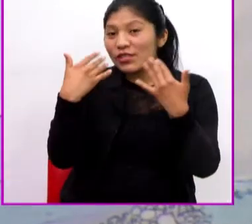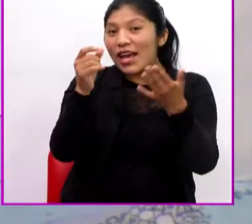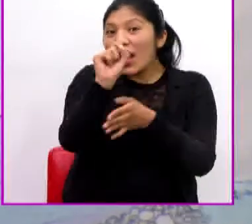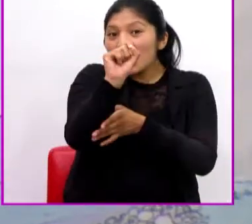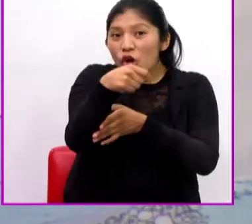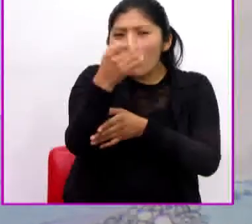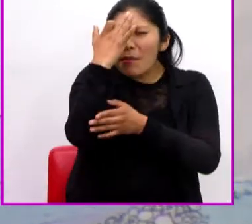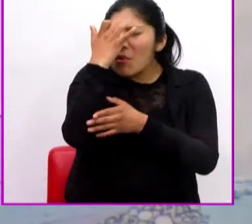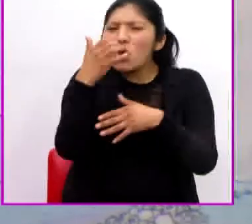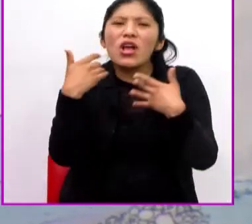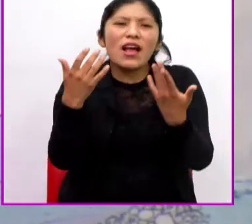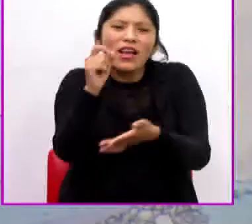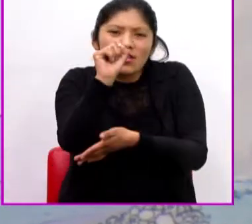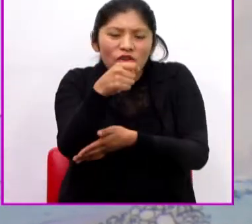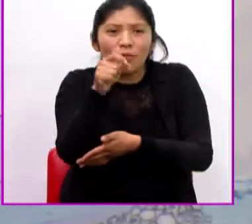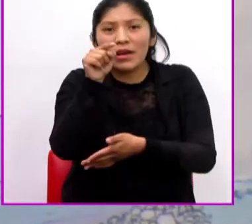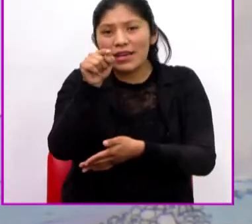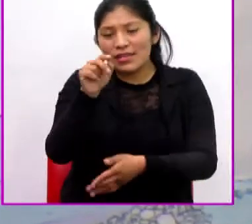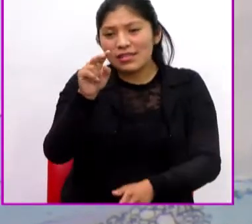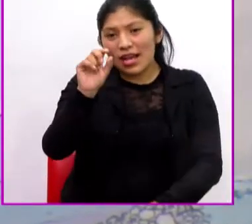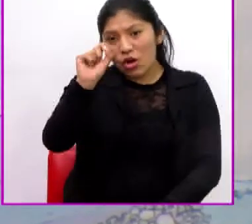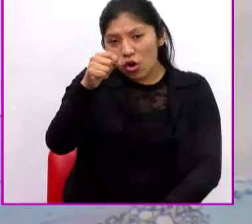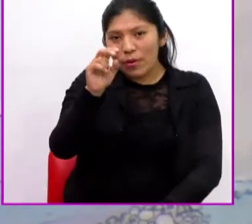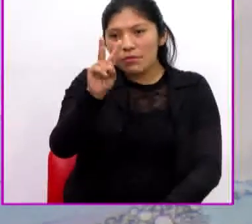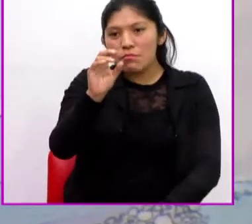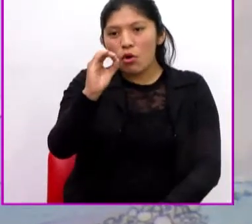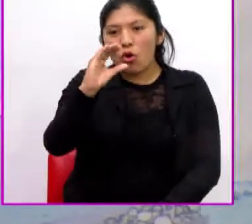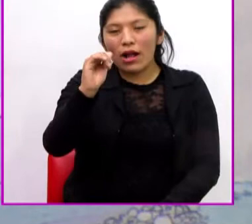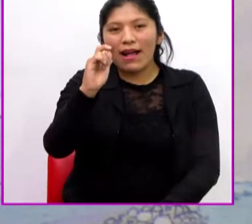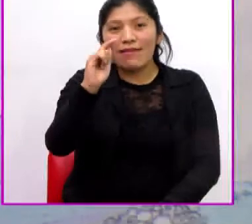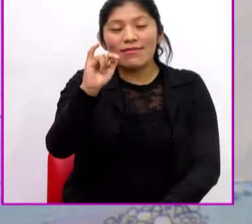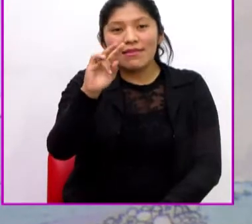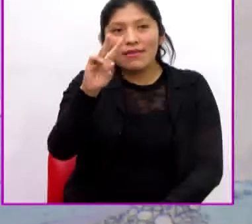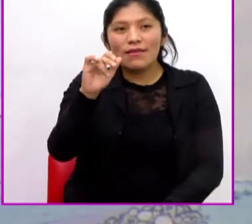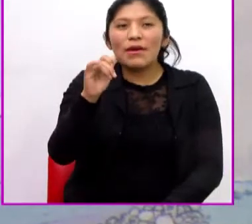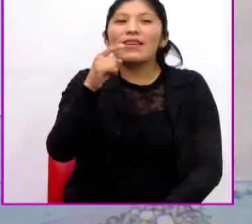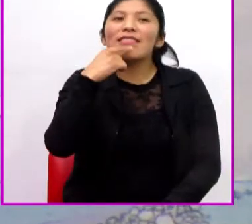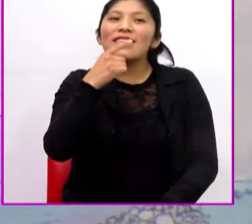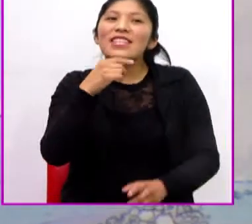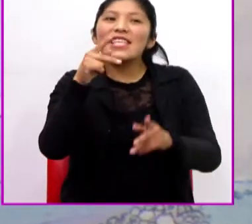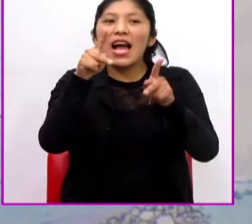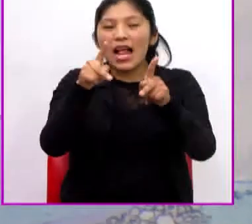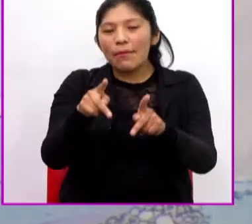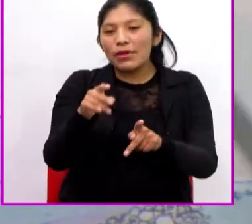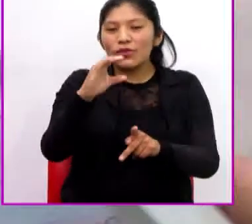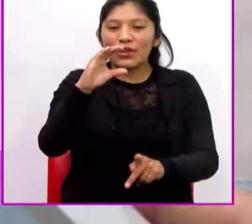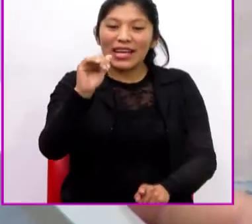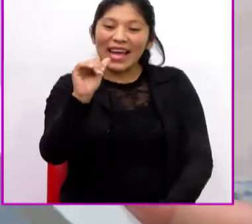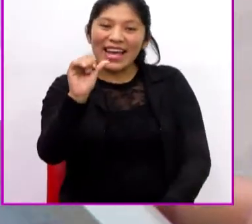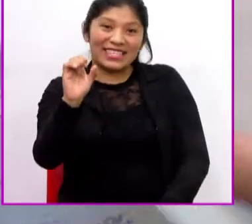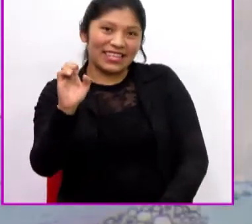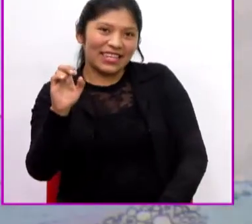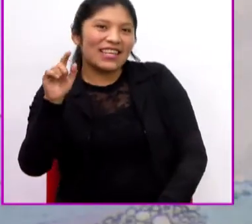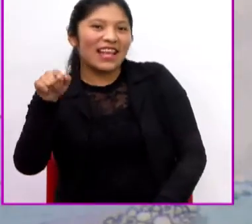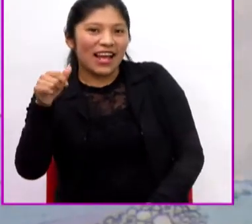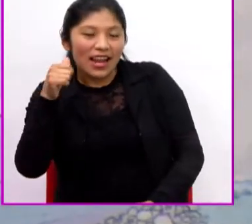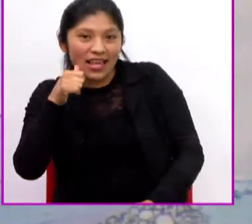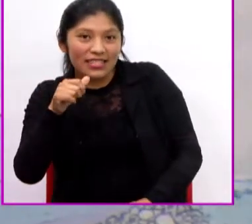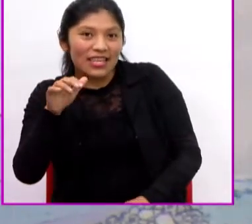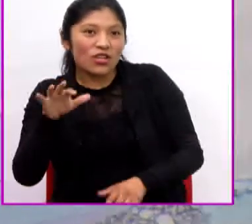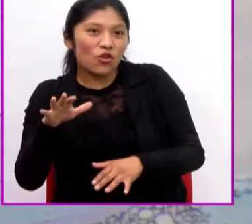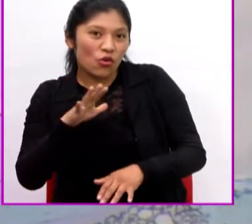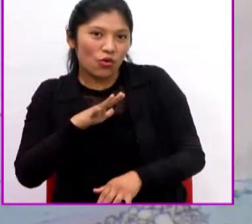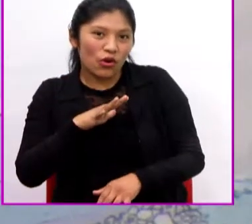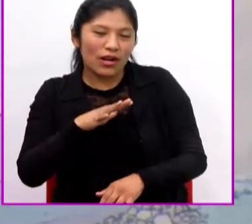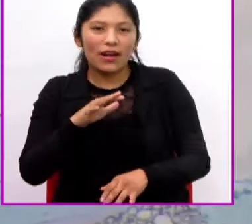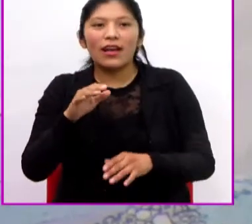¿Por qué está esta coma? Es una coma vocativa. Que está destacando a la persona, caserita. Por eso está ahí presente.